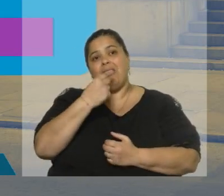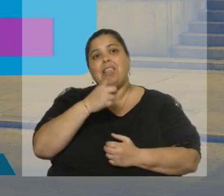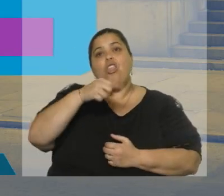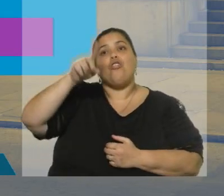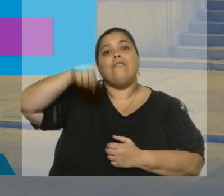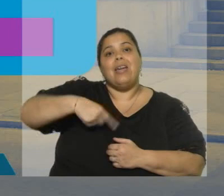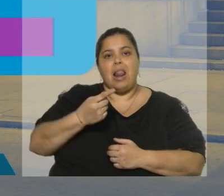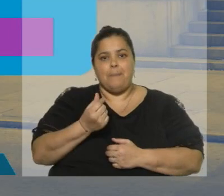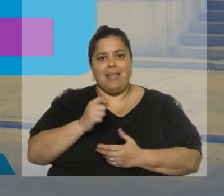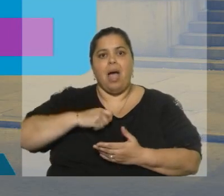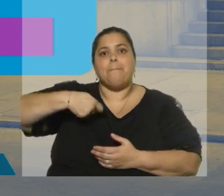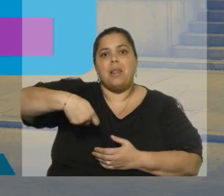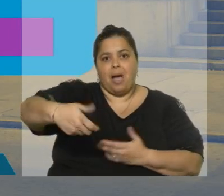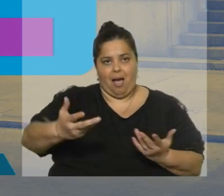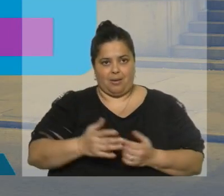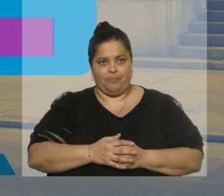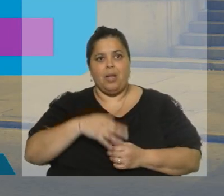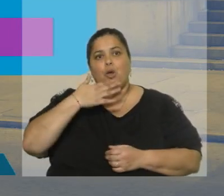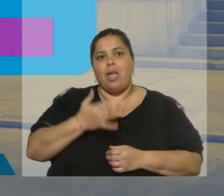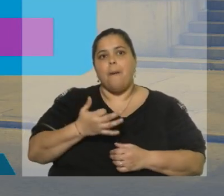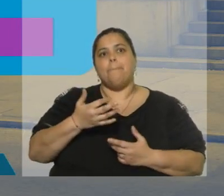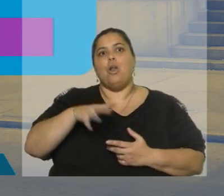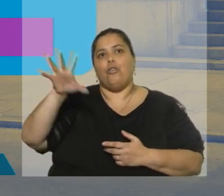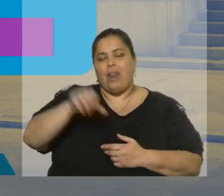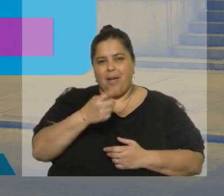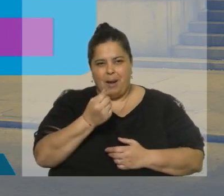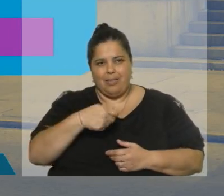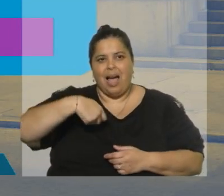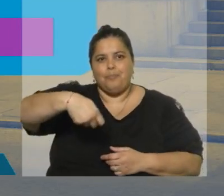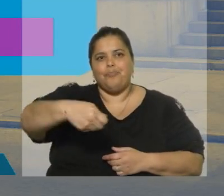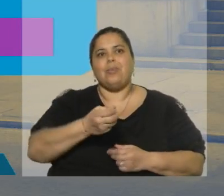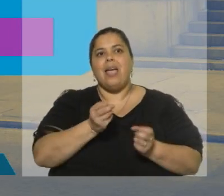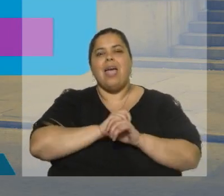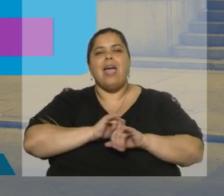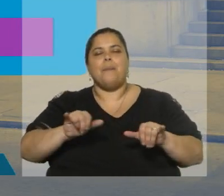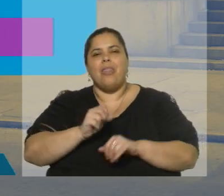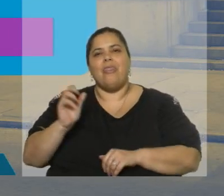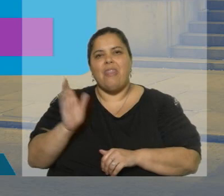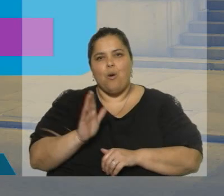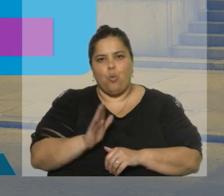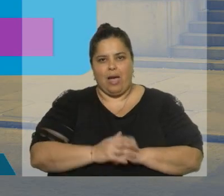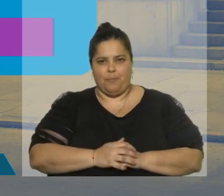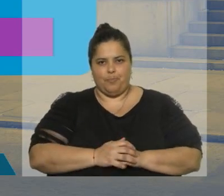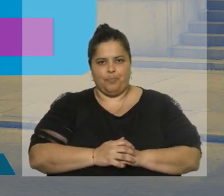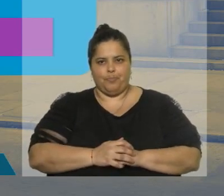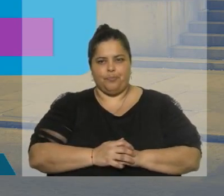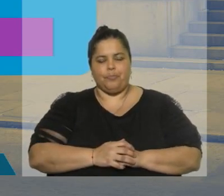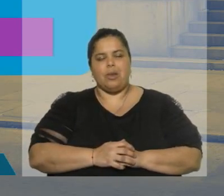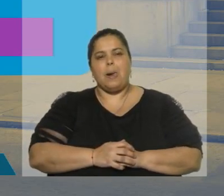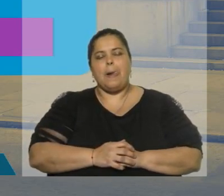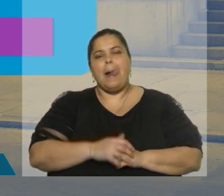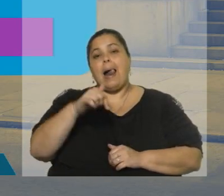de las que se obtendrá el dinero, ¿no? Desembolso con organismos, sobre todo emisión de deuda. Hay un rubro otros allí también. En este momento,